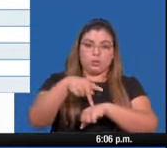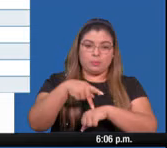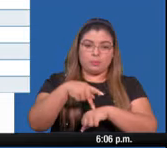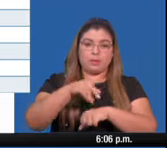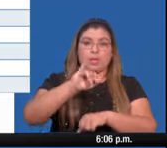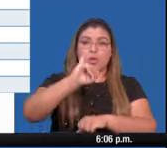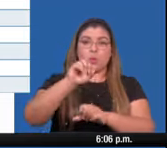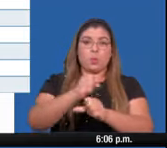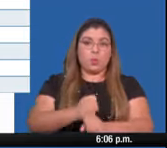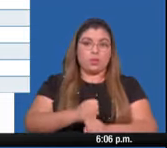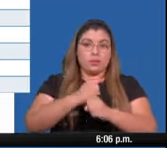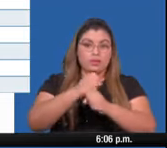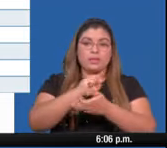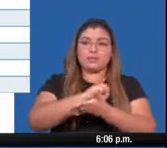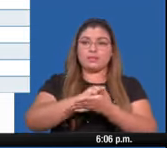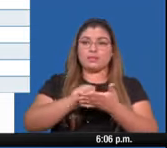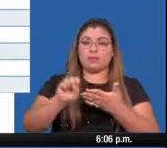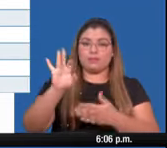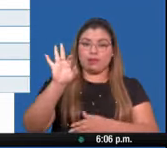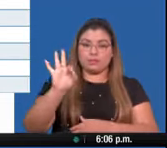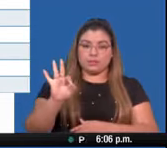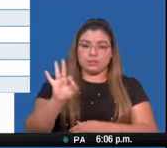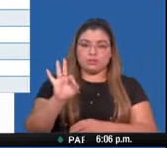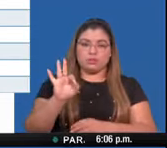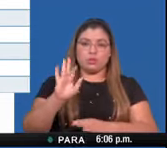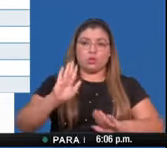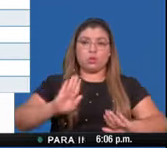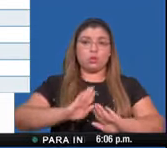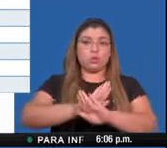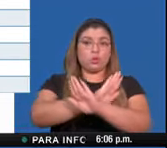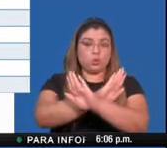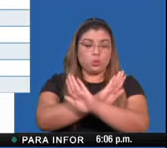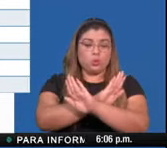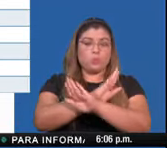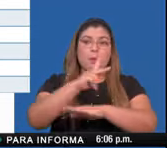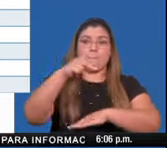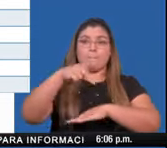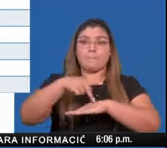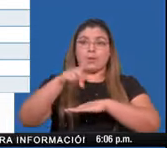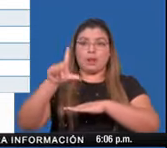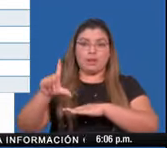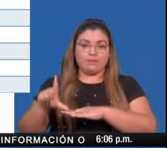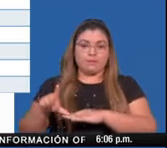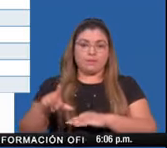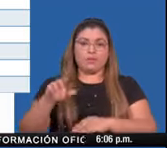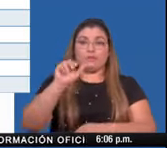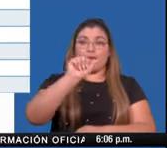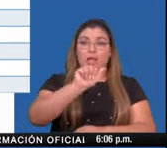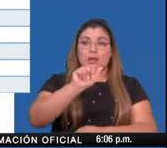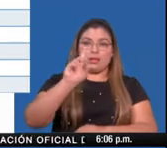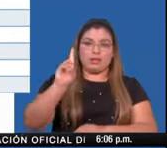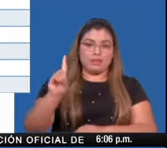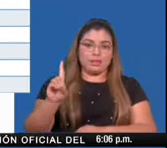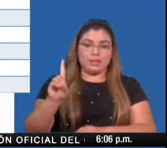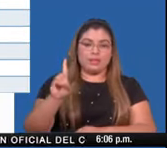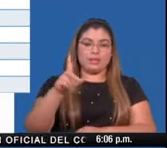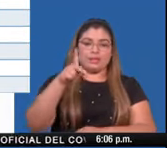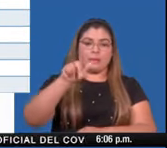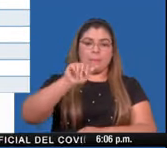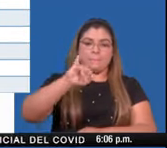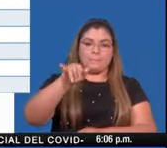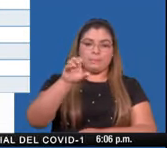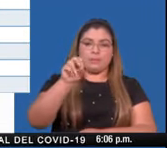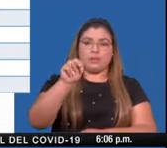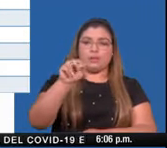Juan Díaz, San Francisco de Panamá, Tocumen, Parque del Efebre, Alcalde Díaz, Pajonal,